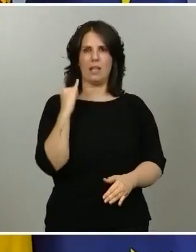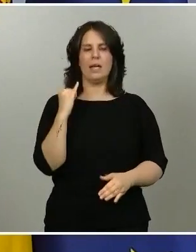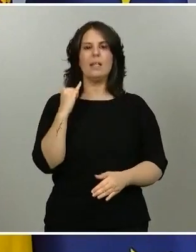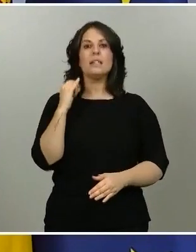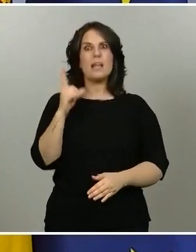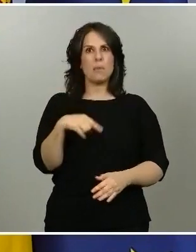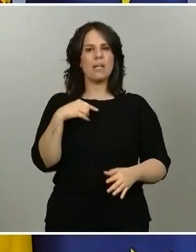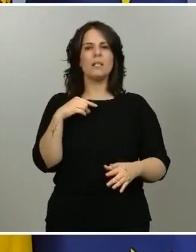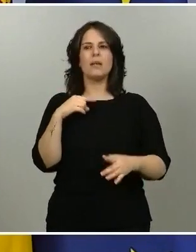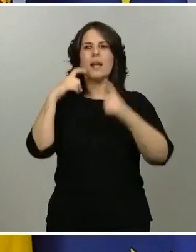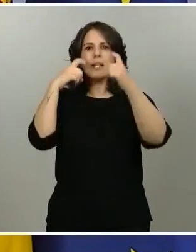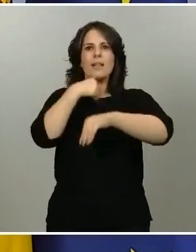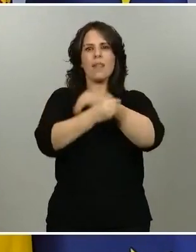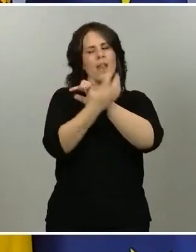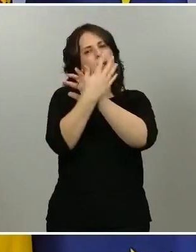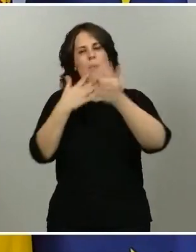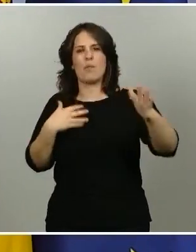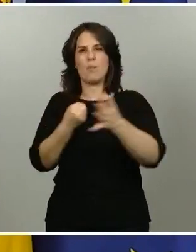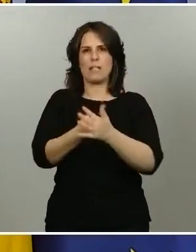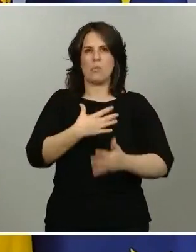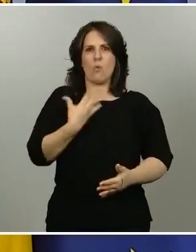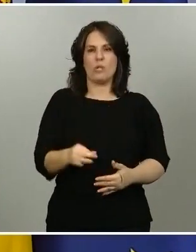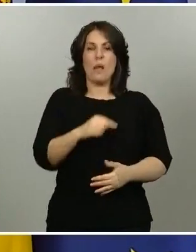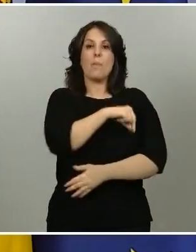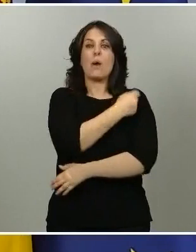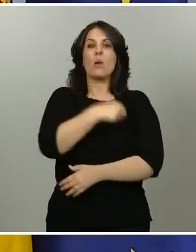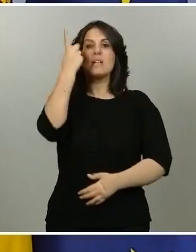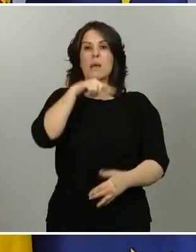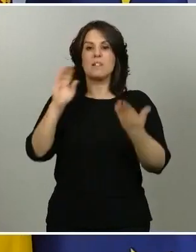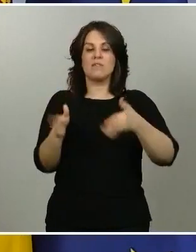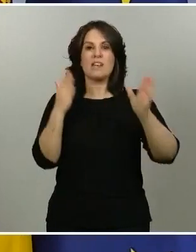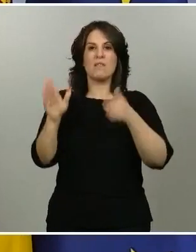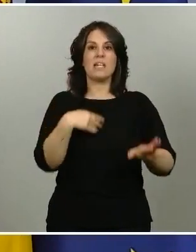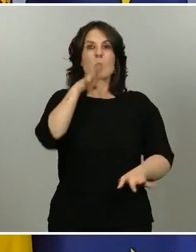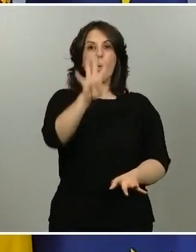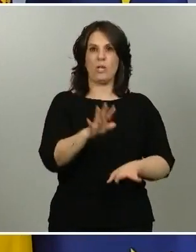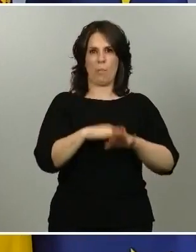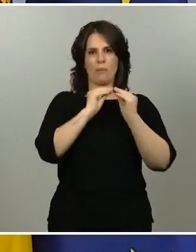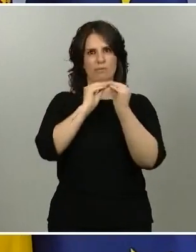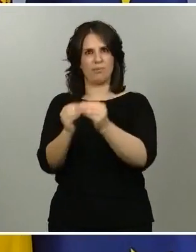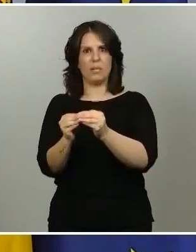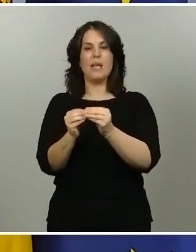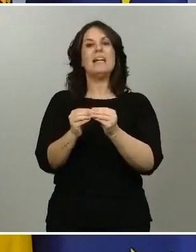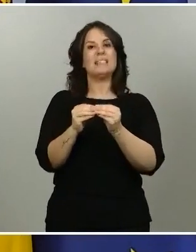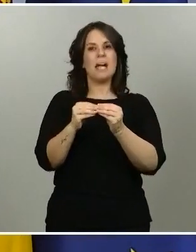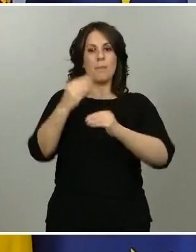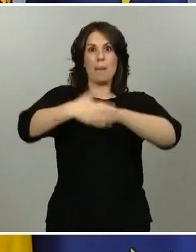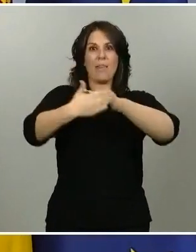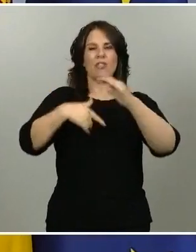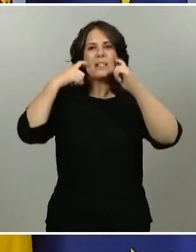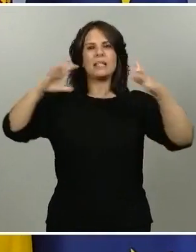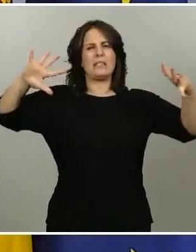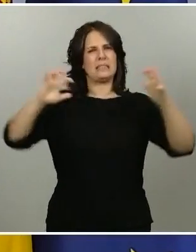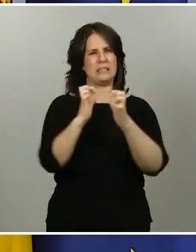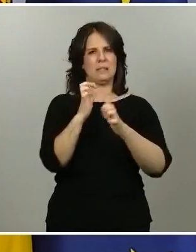vacunas tienen cuatro fases en su desarrollo. Se está haciendo un esfuerzo para compactar el máximo posible los plazos y vamos a ver que de esto de sí, pero